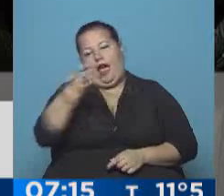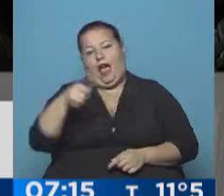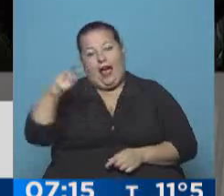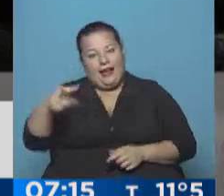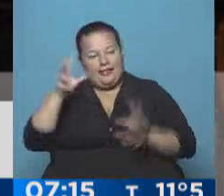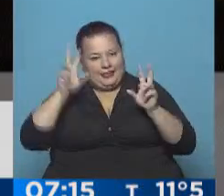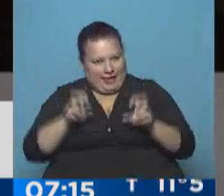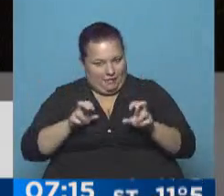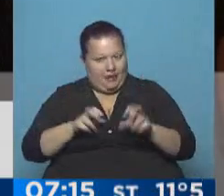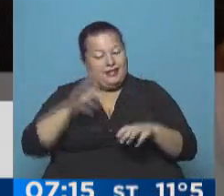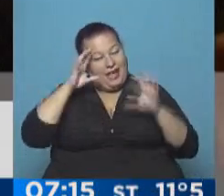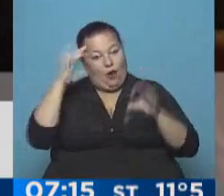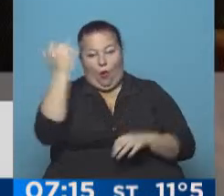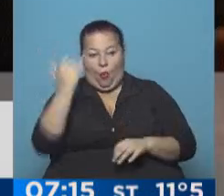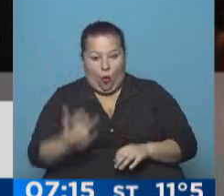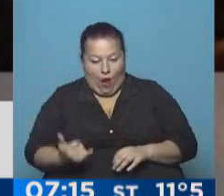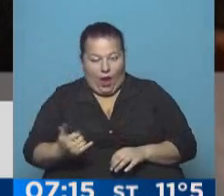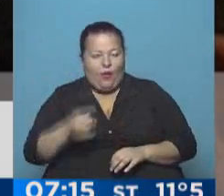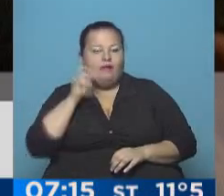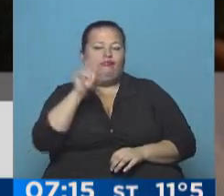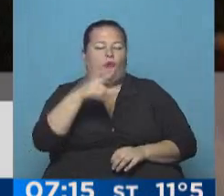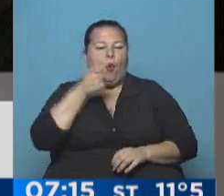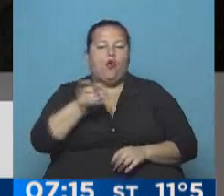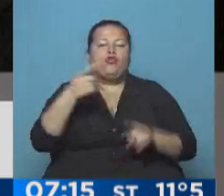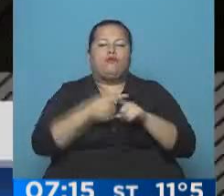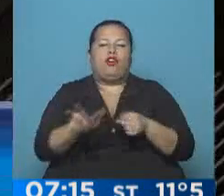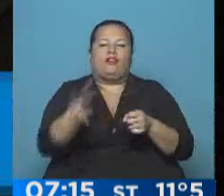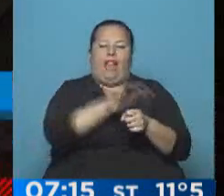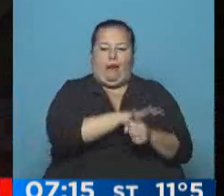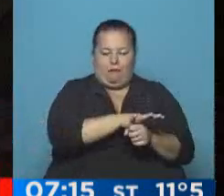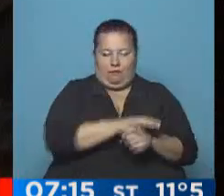esta causa. Recordemos, los jueves actividades en el juicio por encubrimiento.